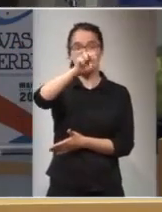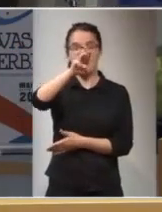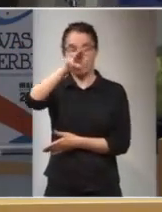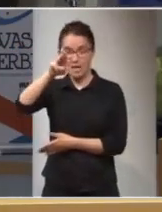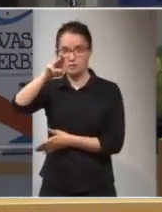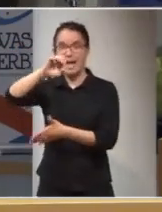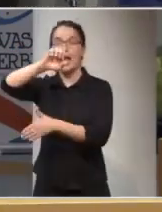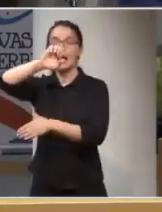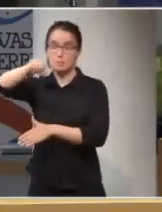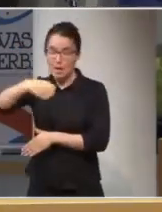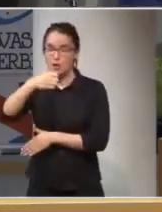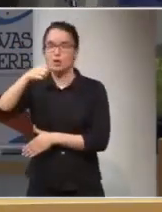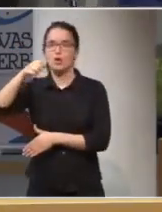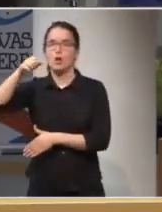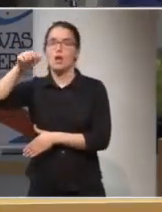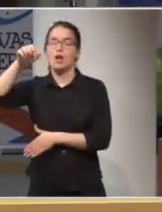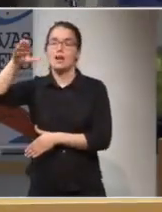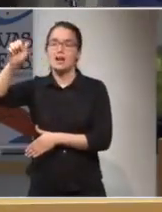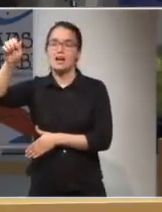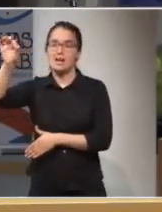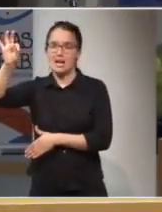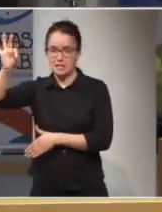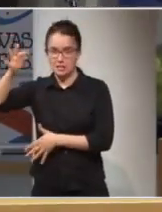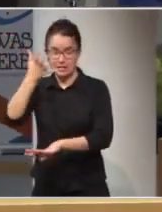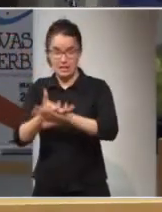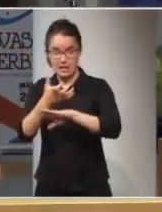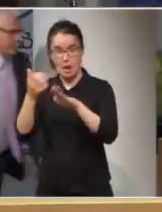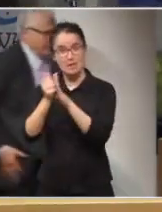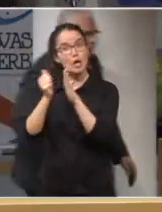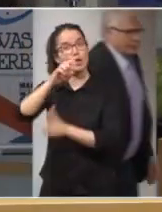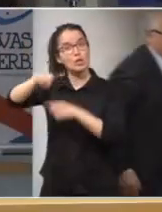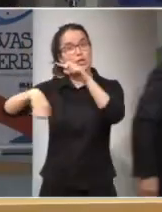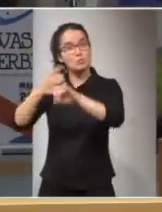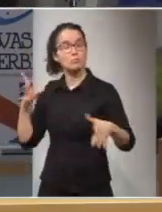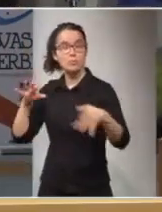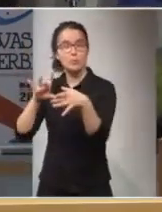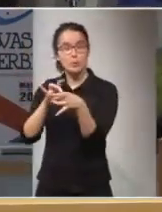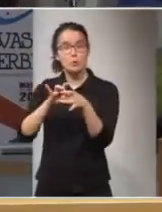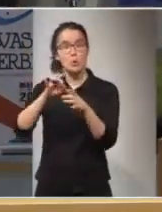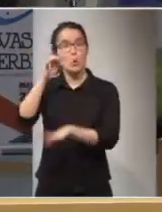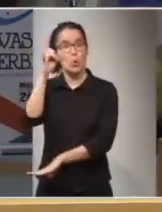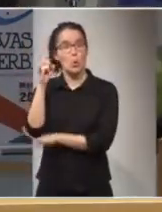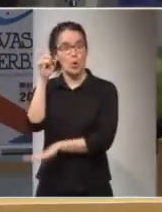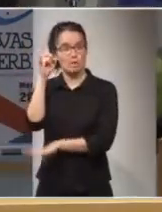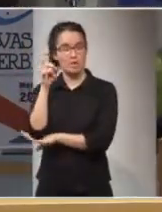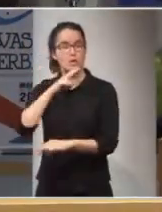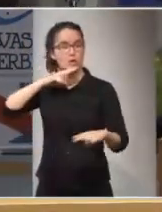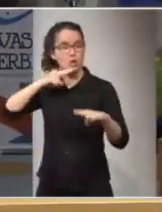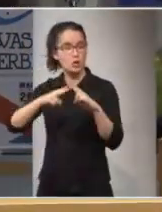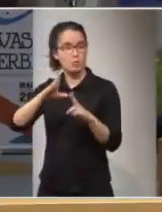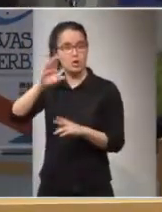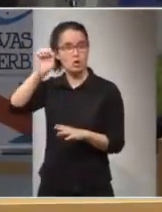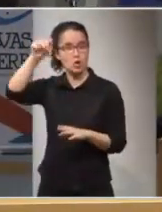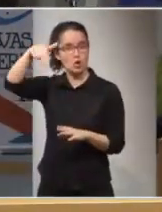LineAppCast, descarga esa aplicación, luego conecta con un canal de Wi-Fi que se llama